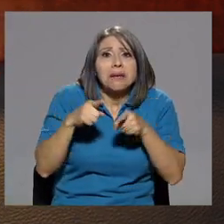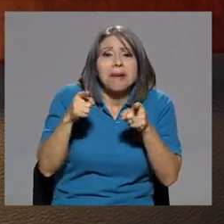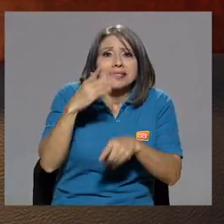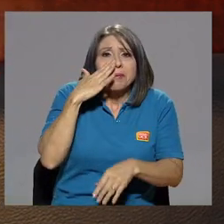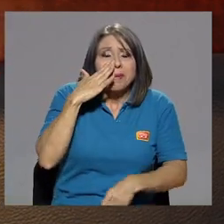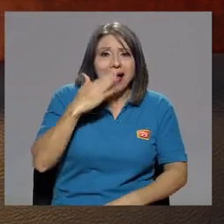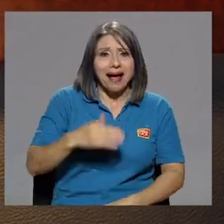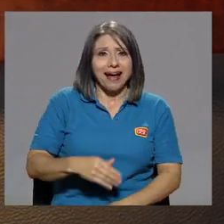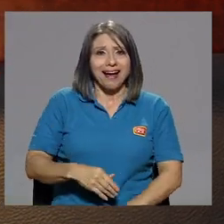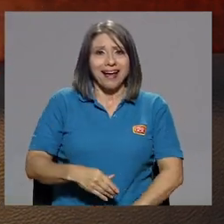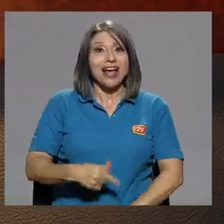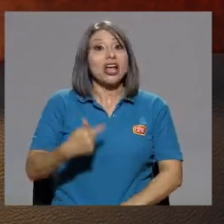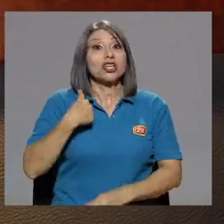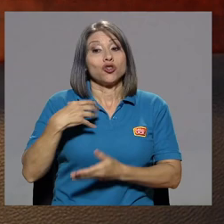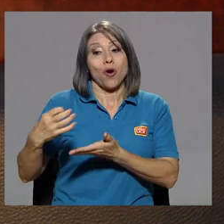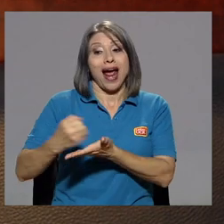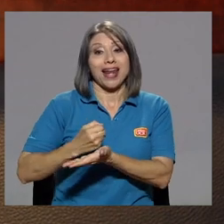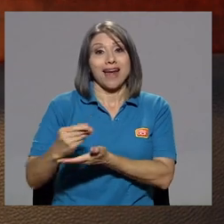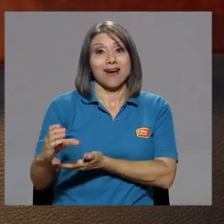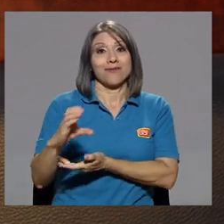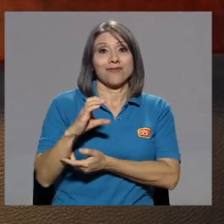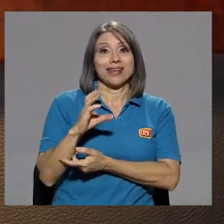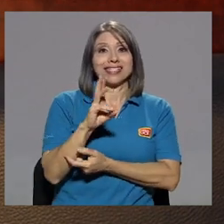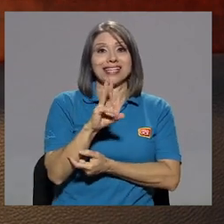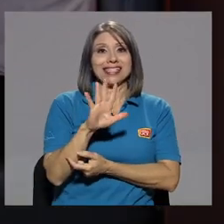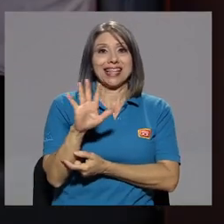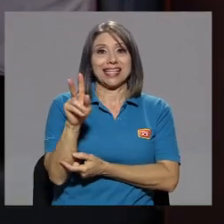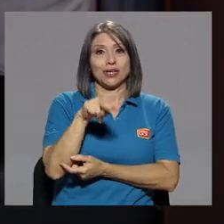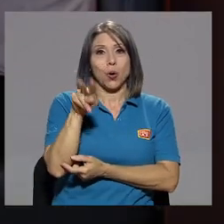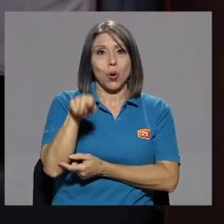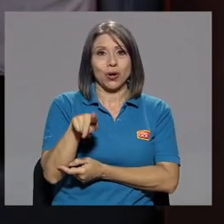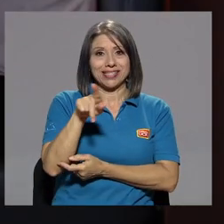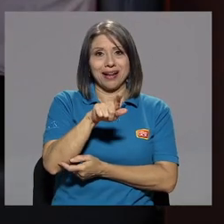pasa, mamá. Yo ganaba 65 colones al mes.